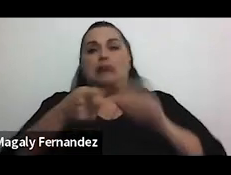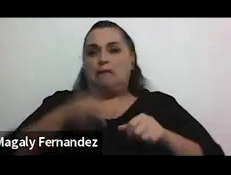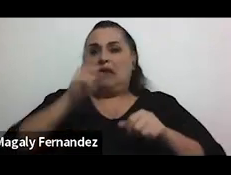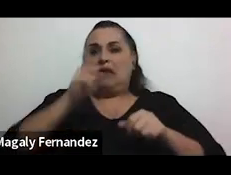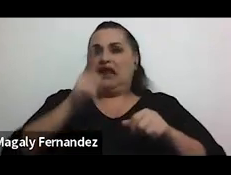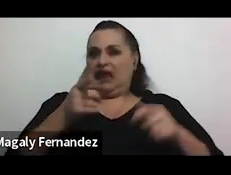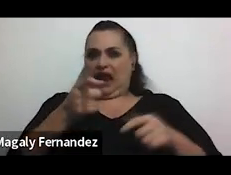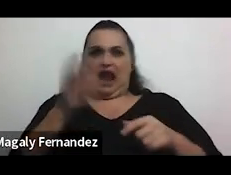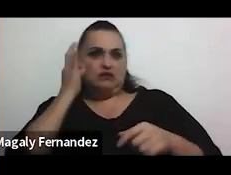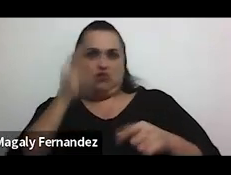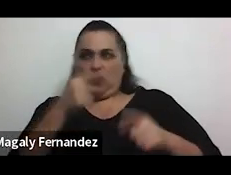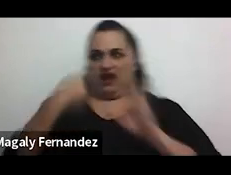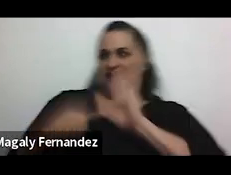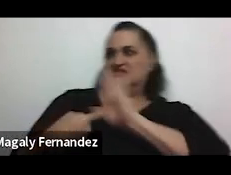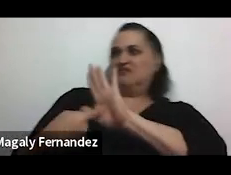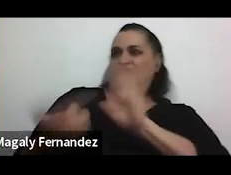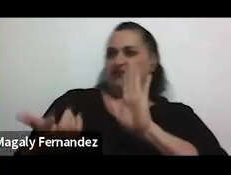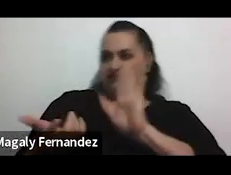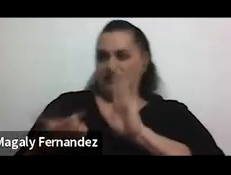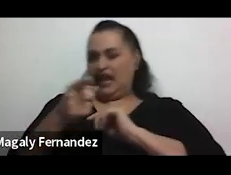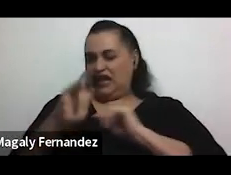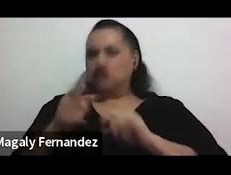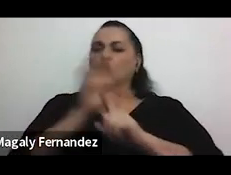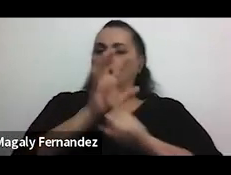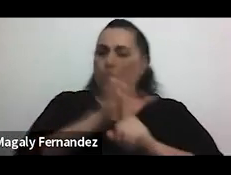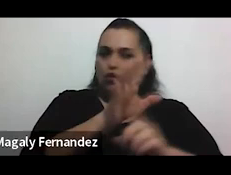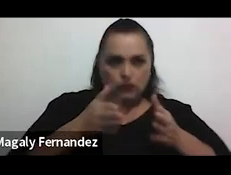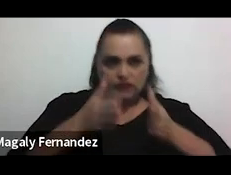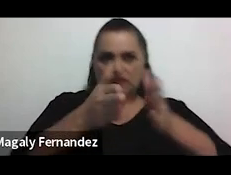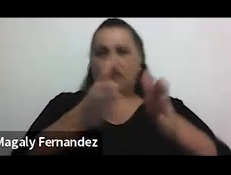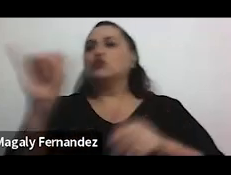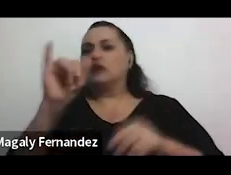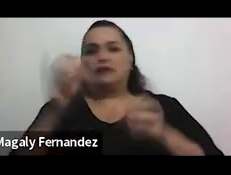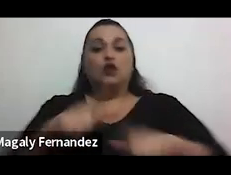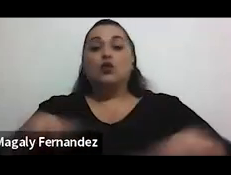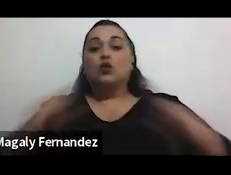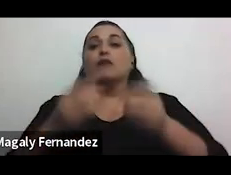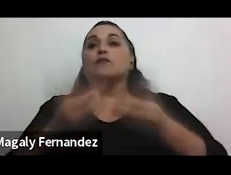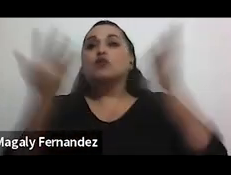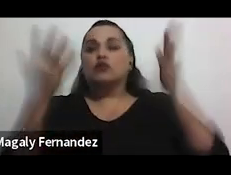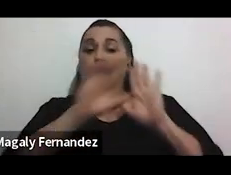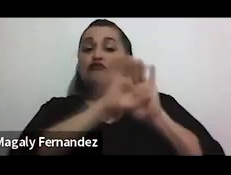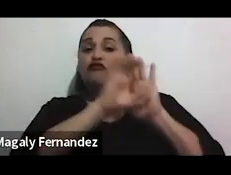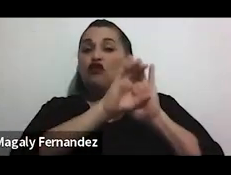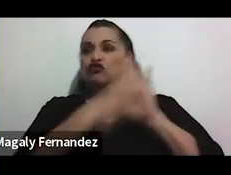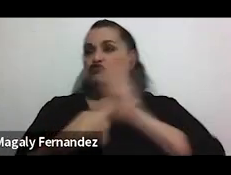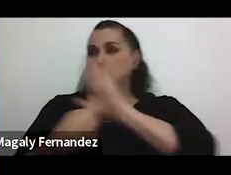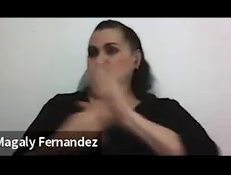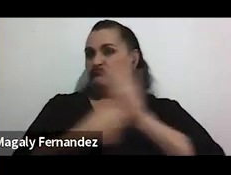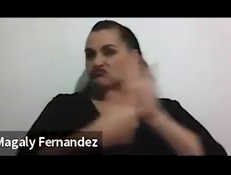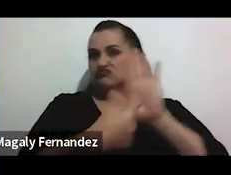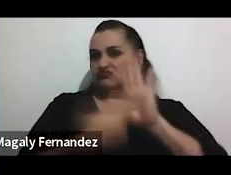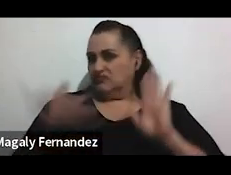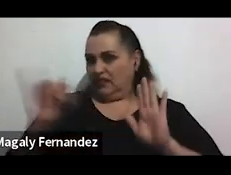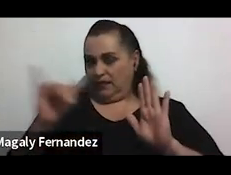a otra persona. Esto también es acoso callejero en algún lugar público. Fotografías no consensuadas, como